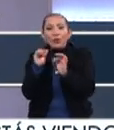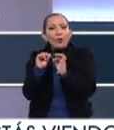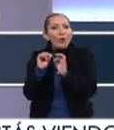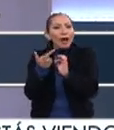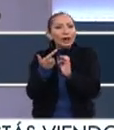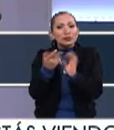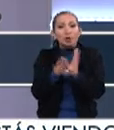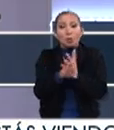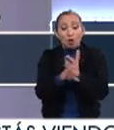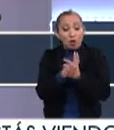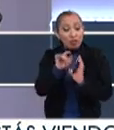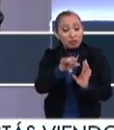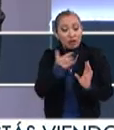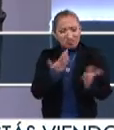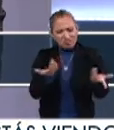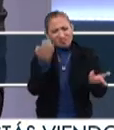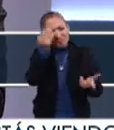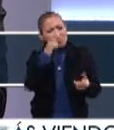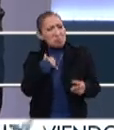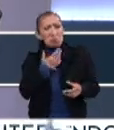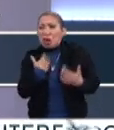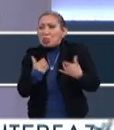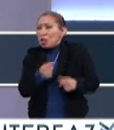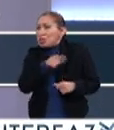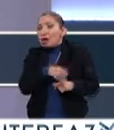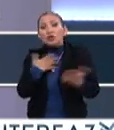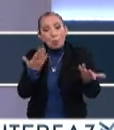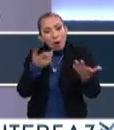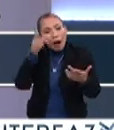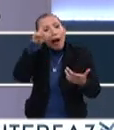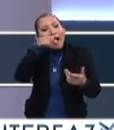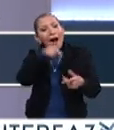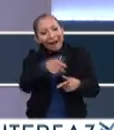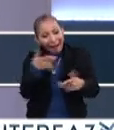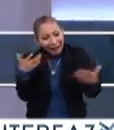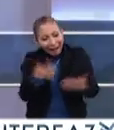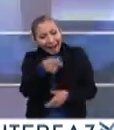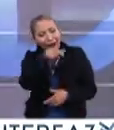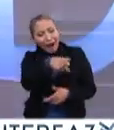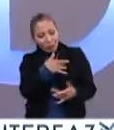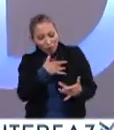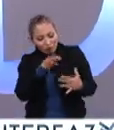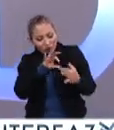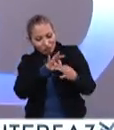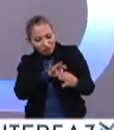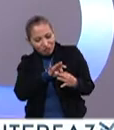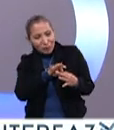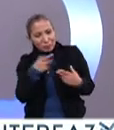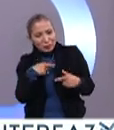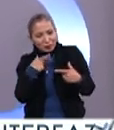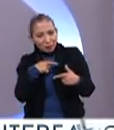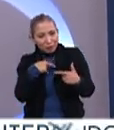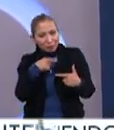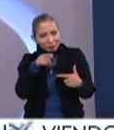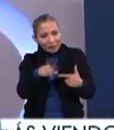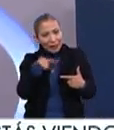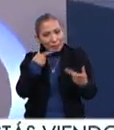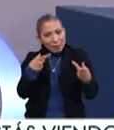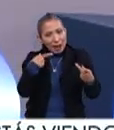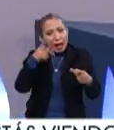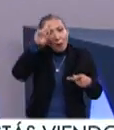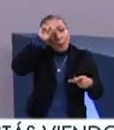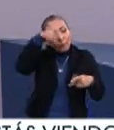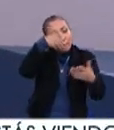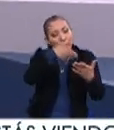elementos que no tienen que ver, siempre hay como una mucha lógica y hacer sentido, ¿no? Hasta justamente desarrollar